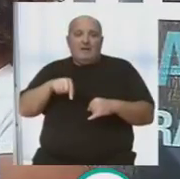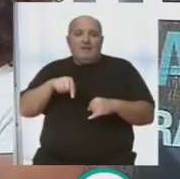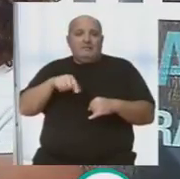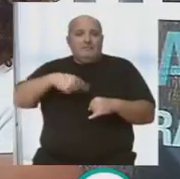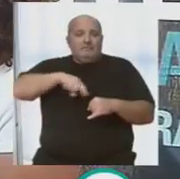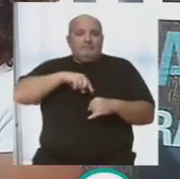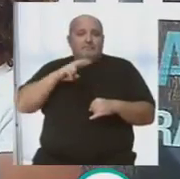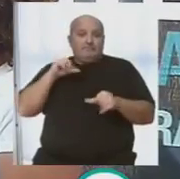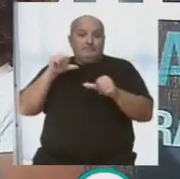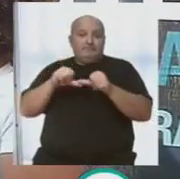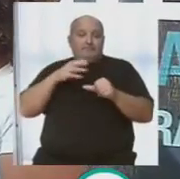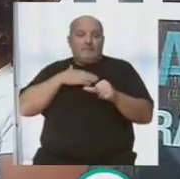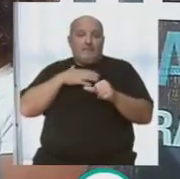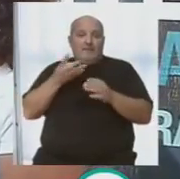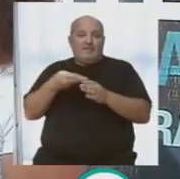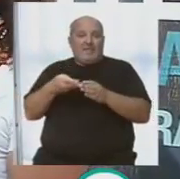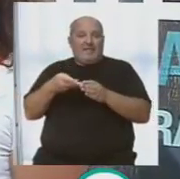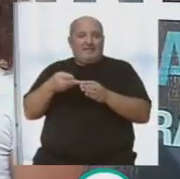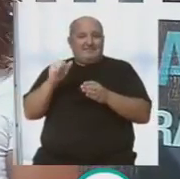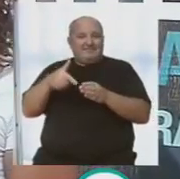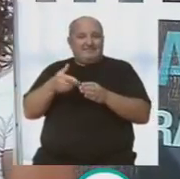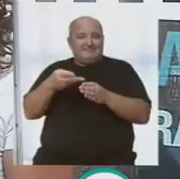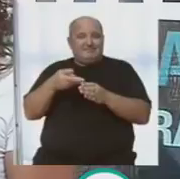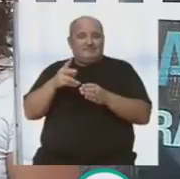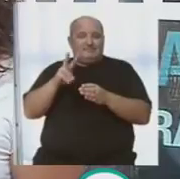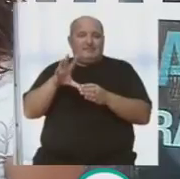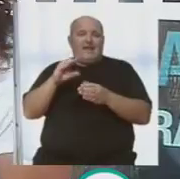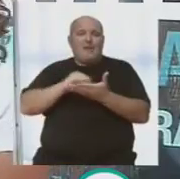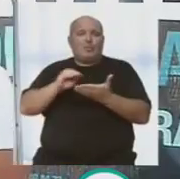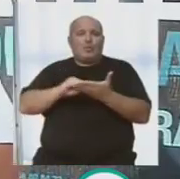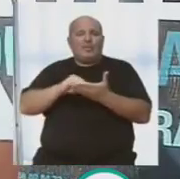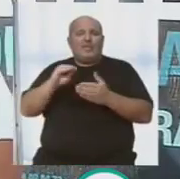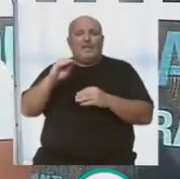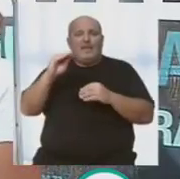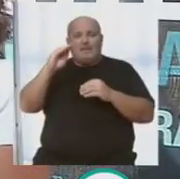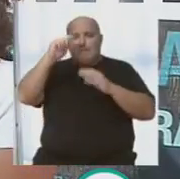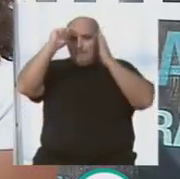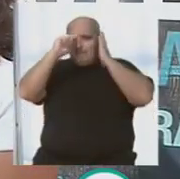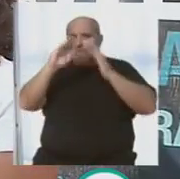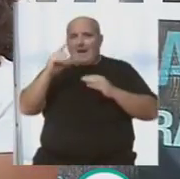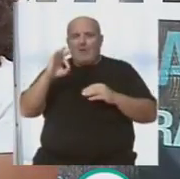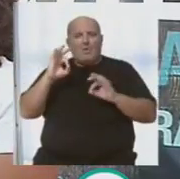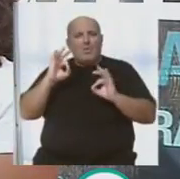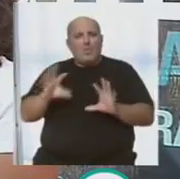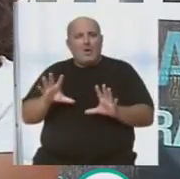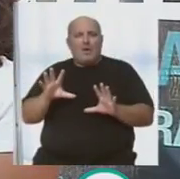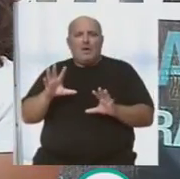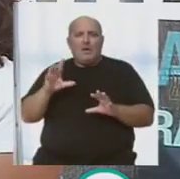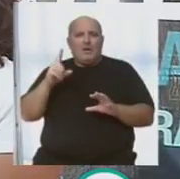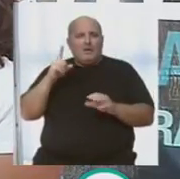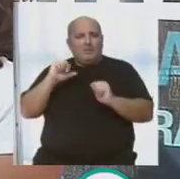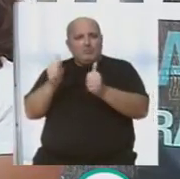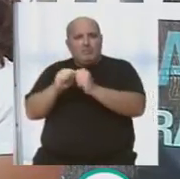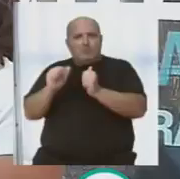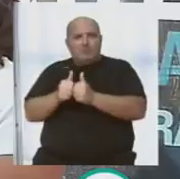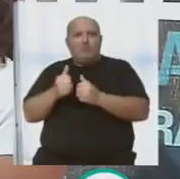También participan en el CD este que te comenté antes, de los autores que cantan a Pacoalba y todos tienen ahí su poquito de